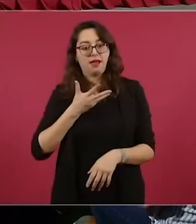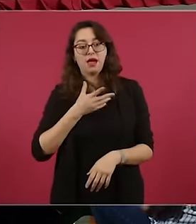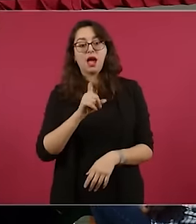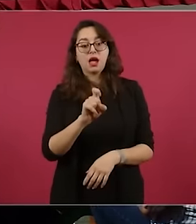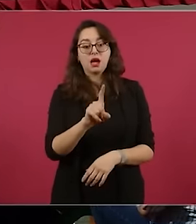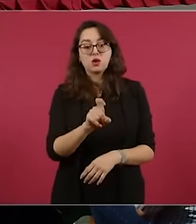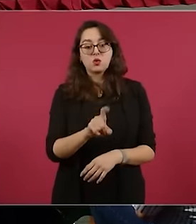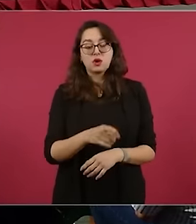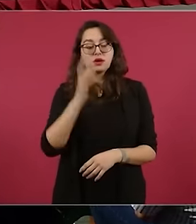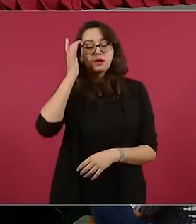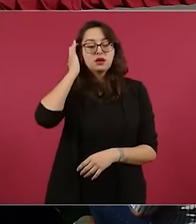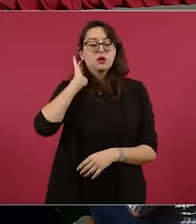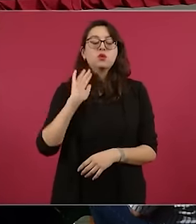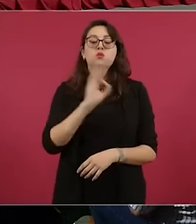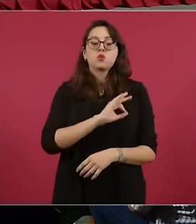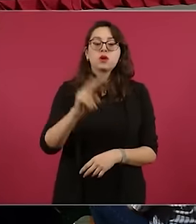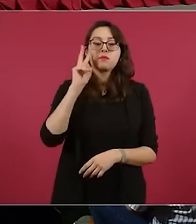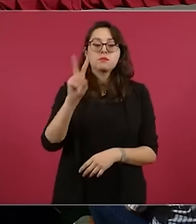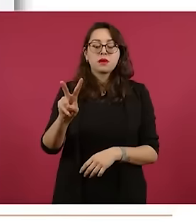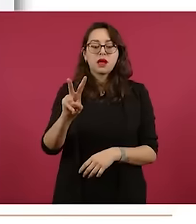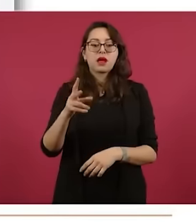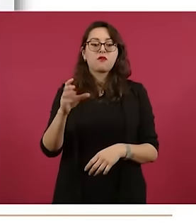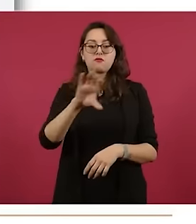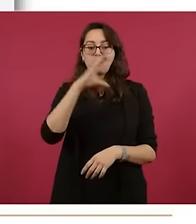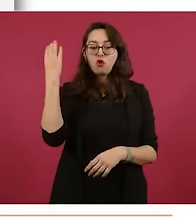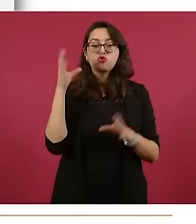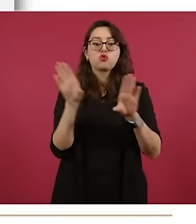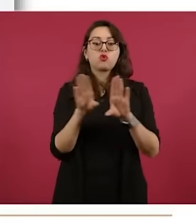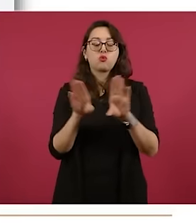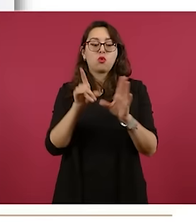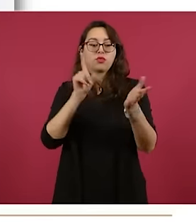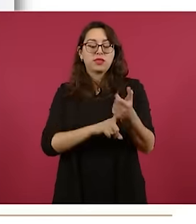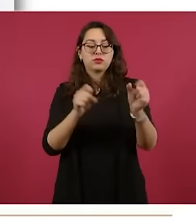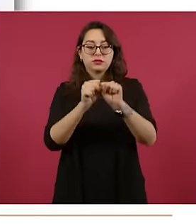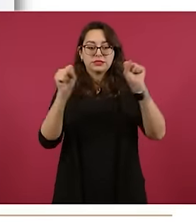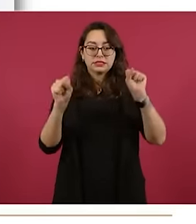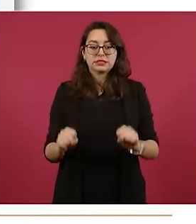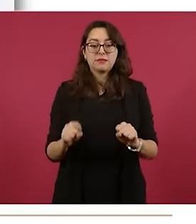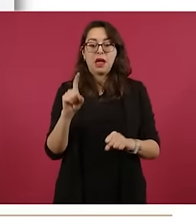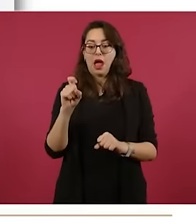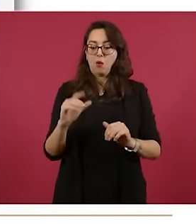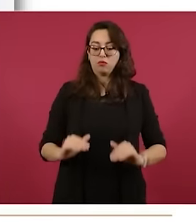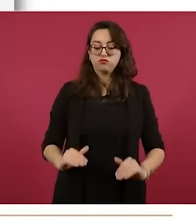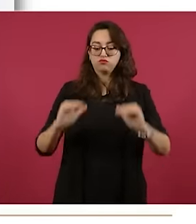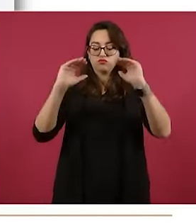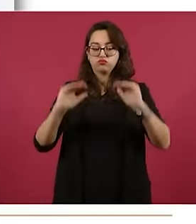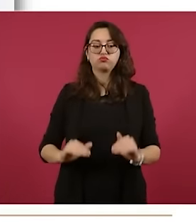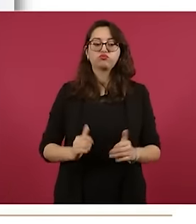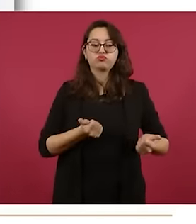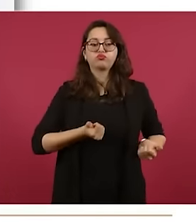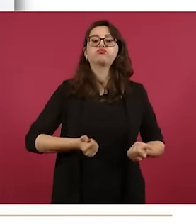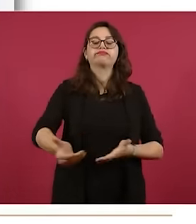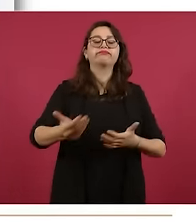una fotografía del sistema de control y medición del volumen de agua, el caudal de agua que ya se